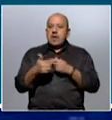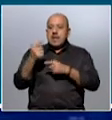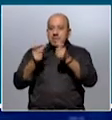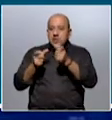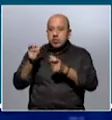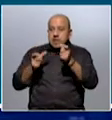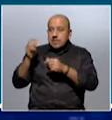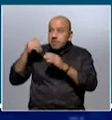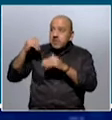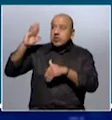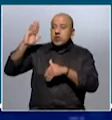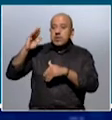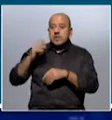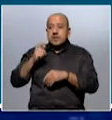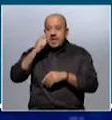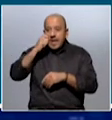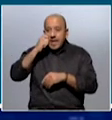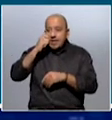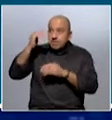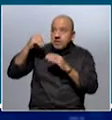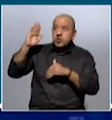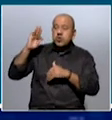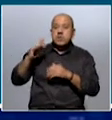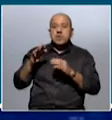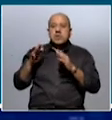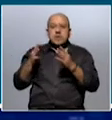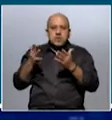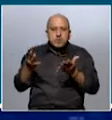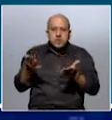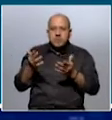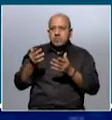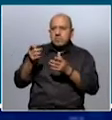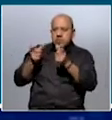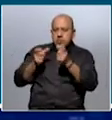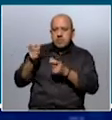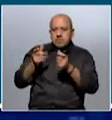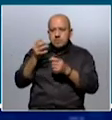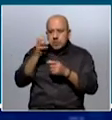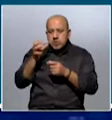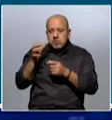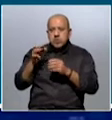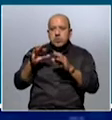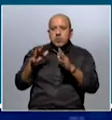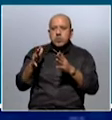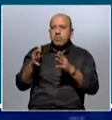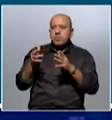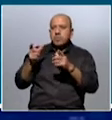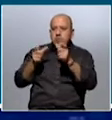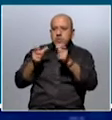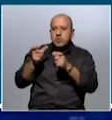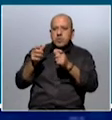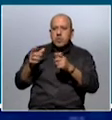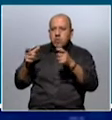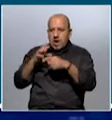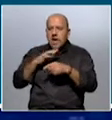personas mayores son un grupo de riesgo, pero son un grupo de riesgo como hay